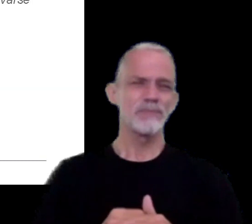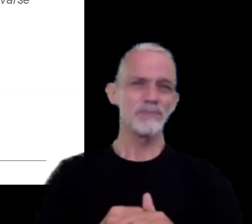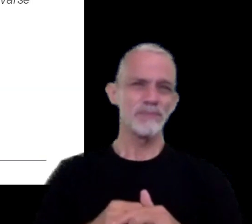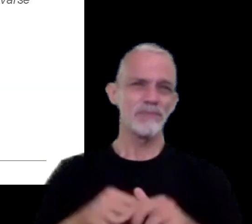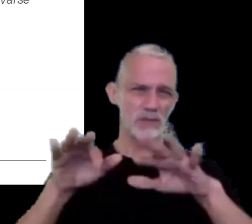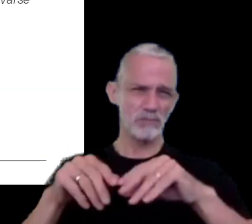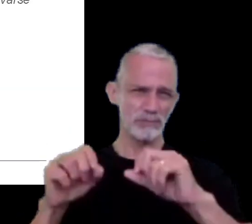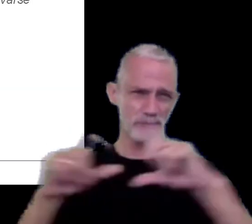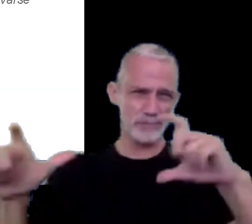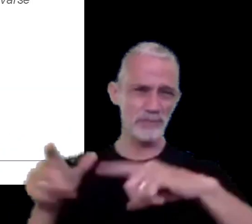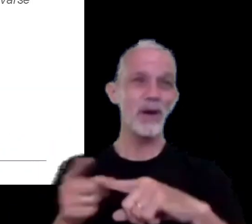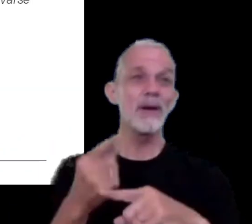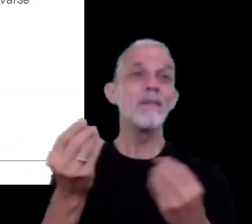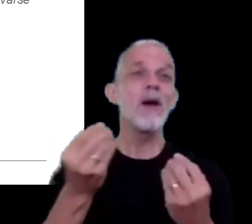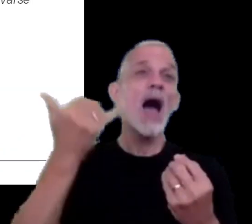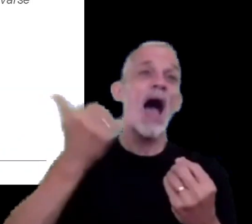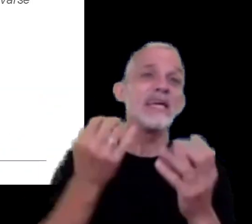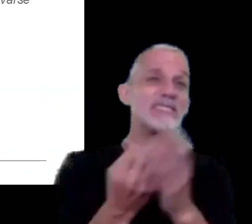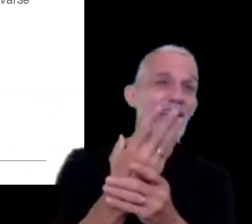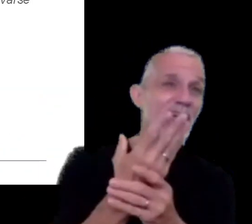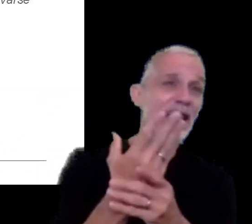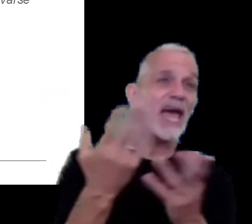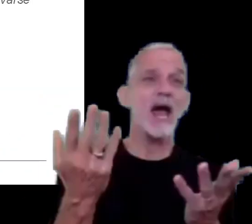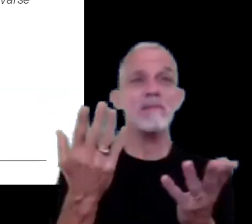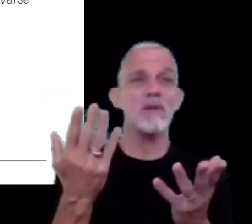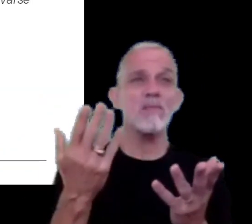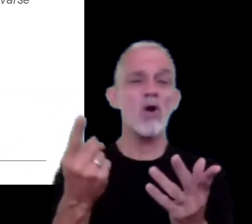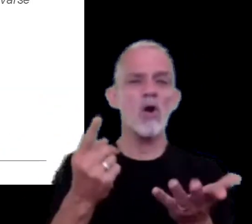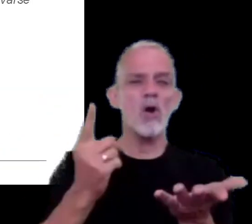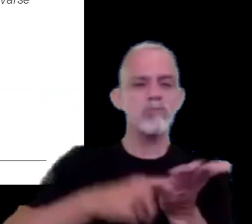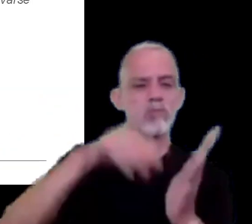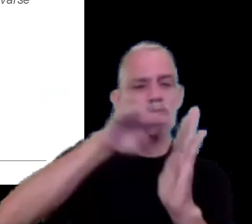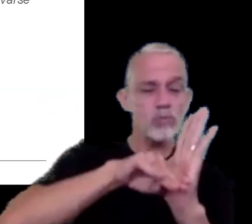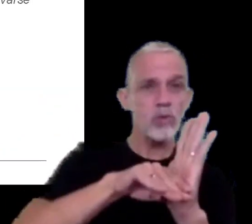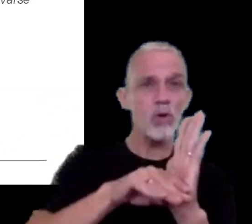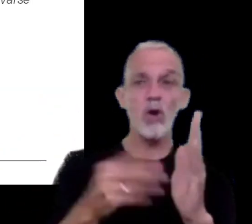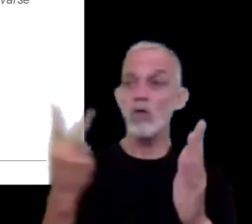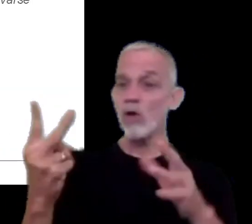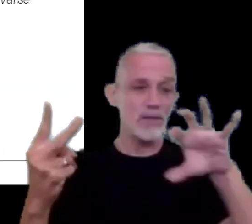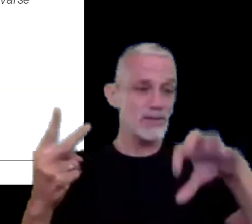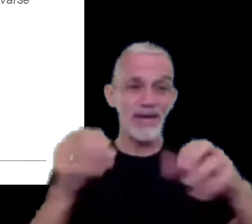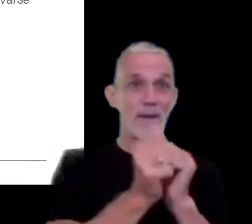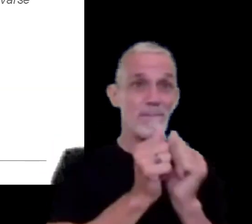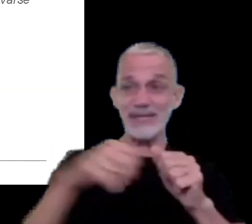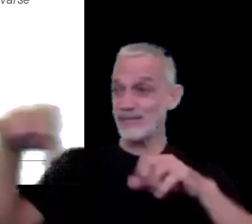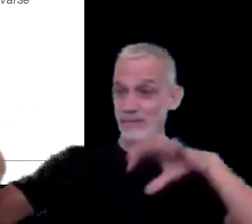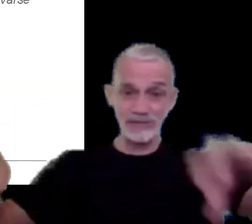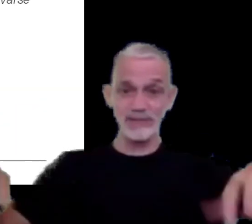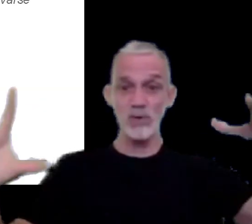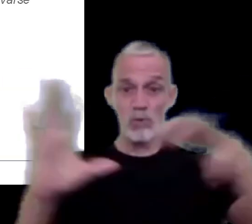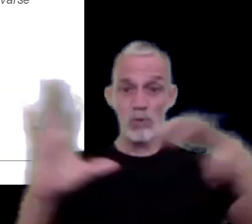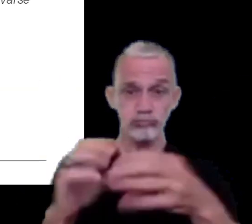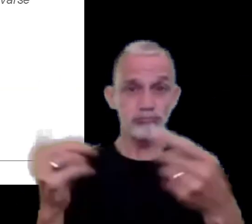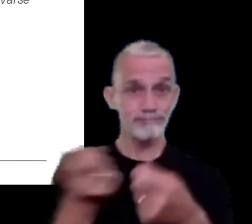expone que cuando se crean o imponen condiciones entre dos empresas que están relacionadas